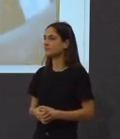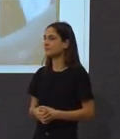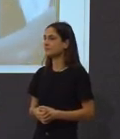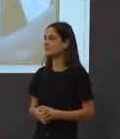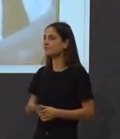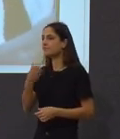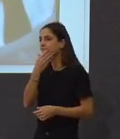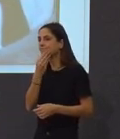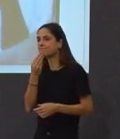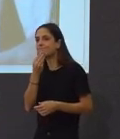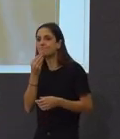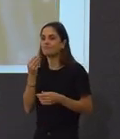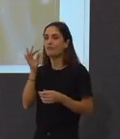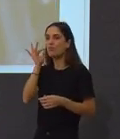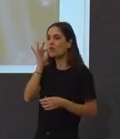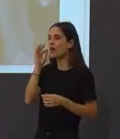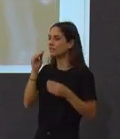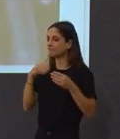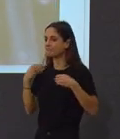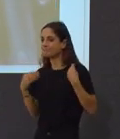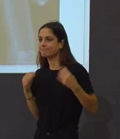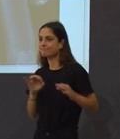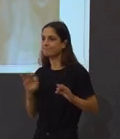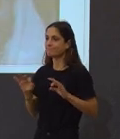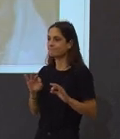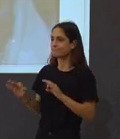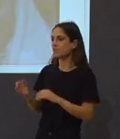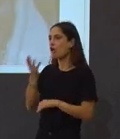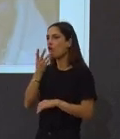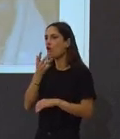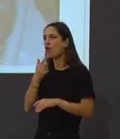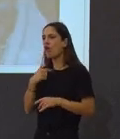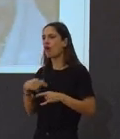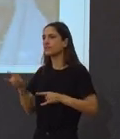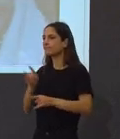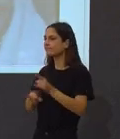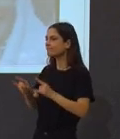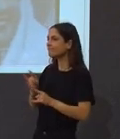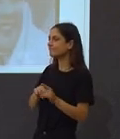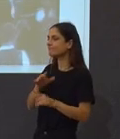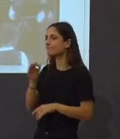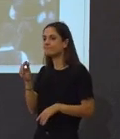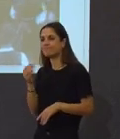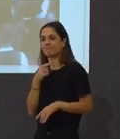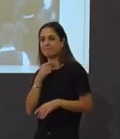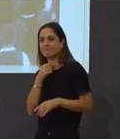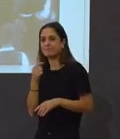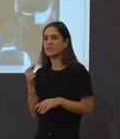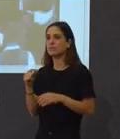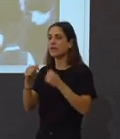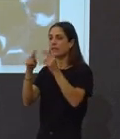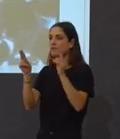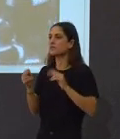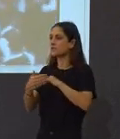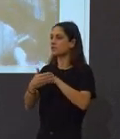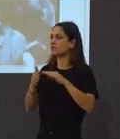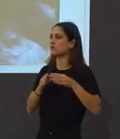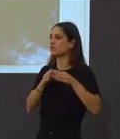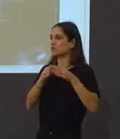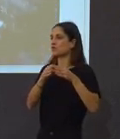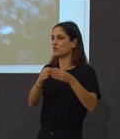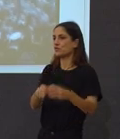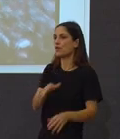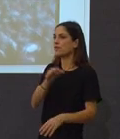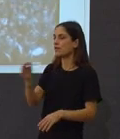Hermosas muchachas ataviadas a la usanza de la región de colorido y de gracia en el severo marco de los muelles. Por sobre todo, el